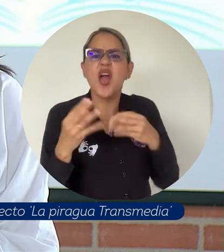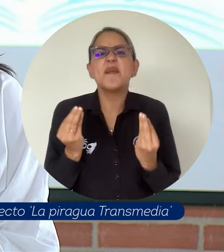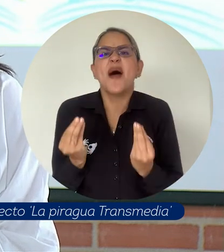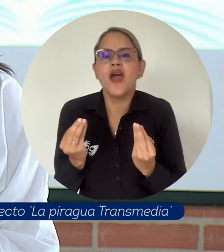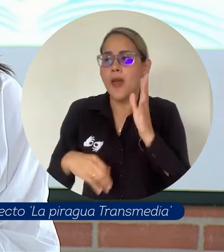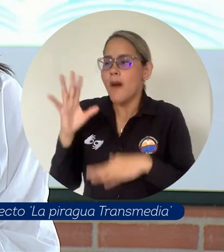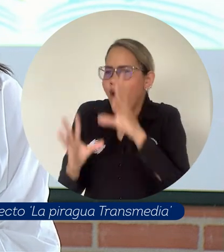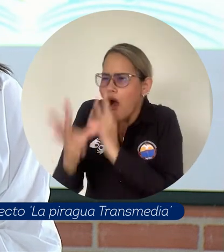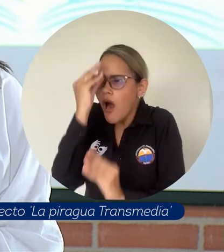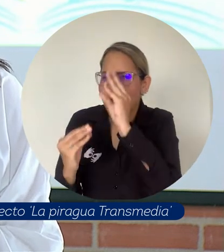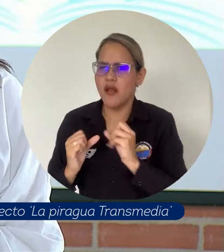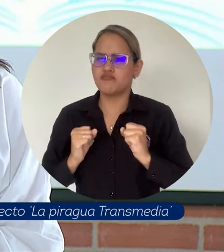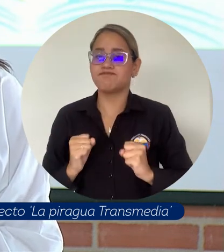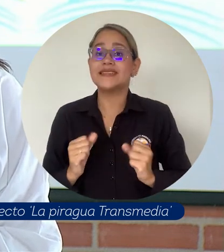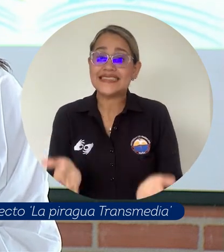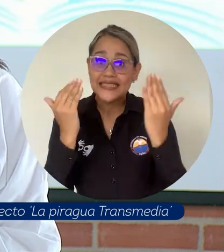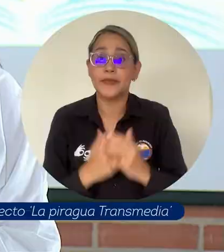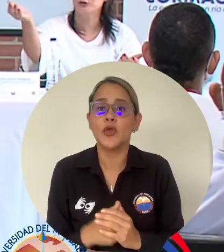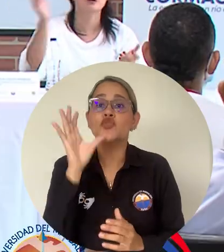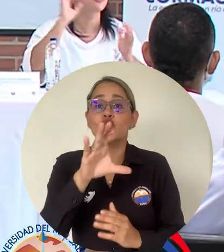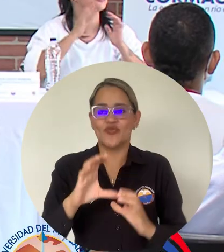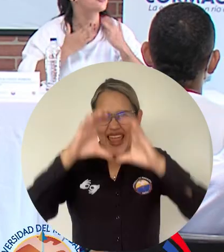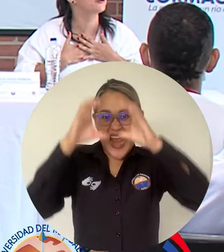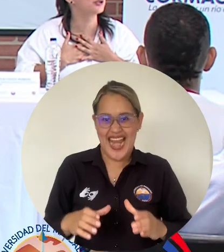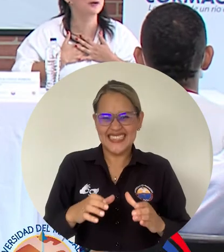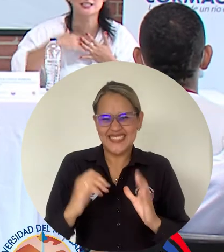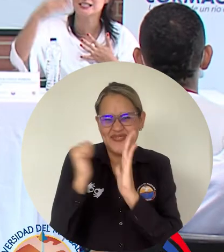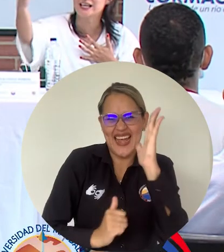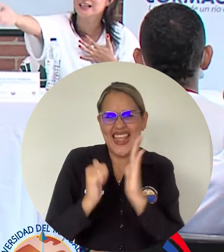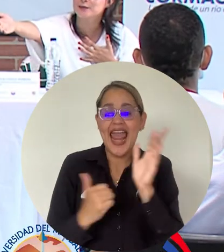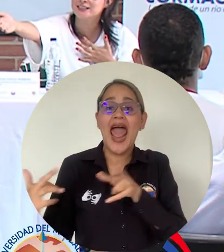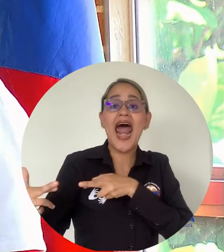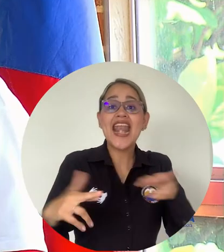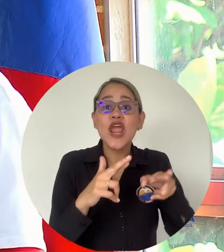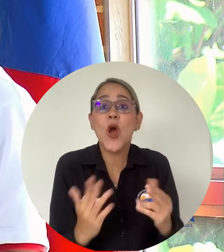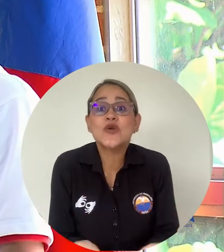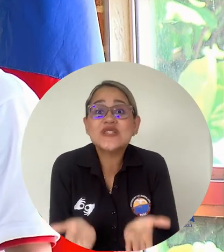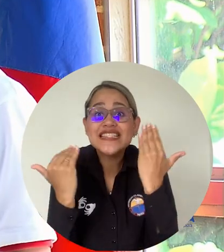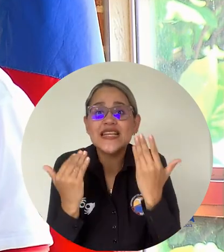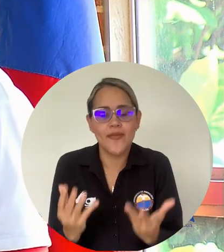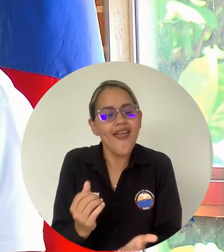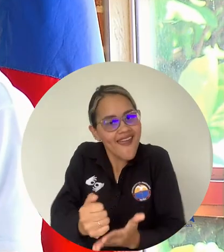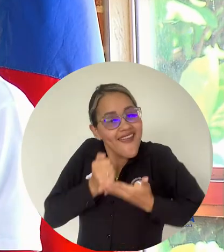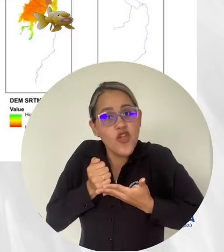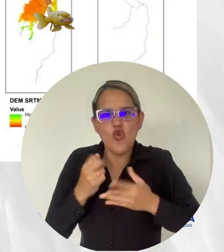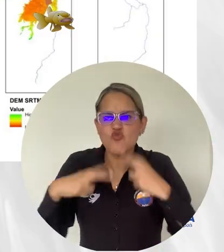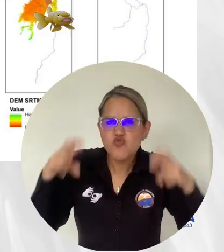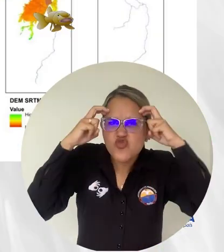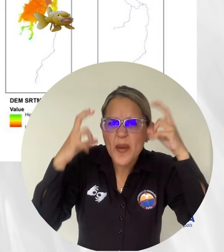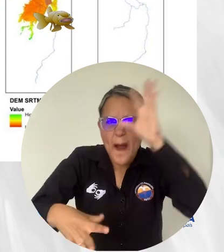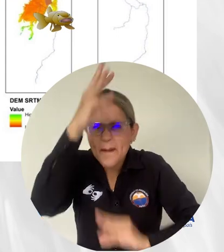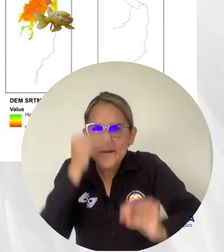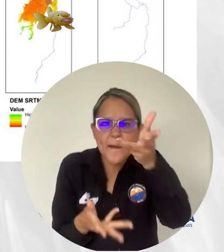proyecto le da el mismo lugar y lugar de participación. La Cátedra del Río sigue generando espacios para divulgar conocimiento e intercambiar